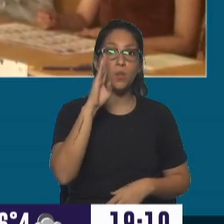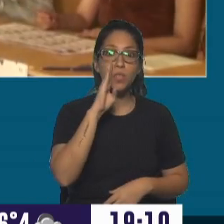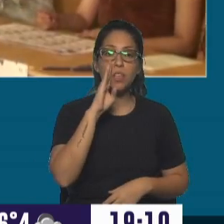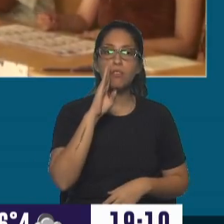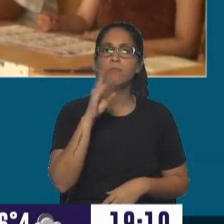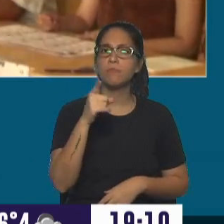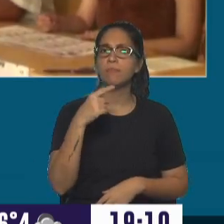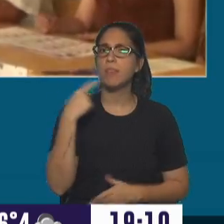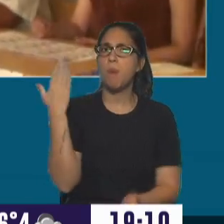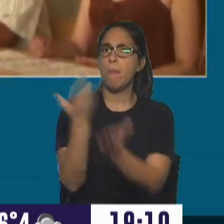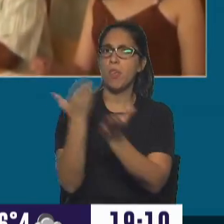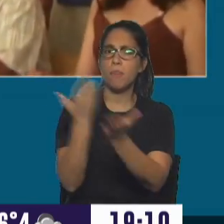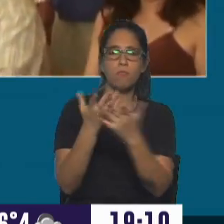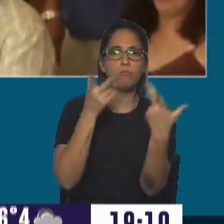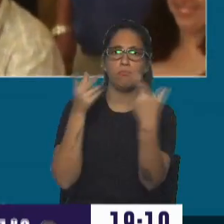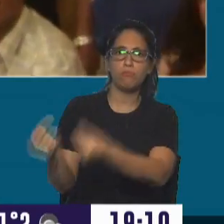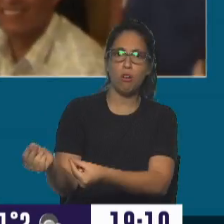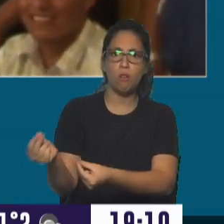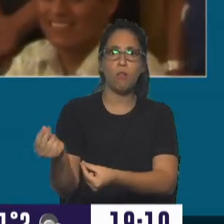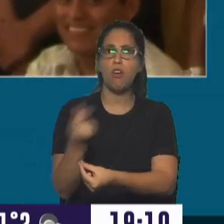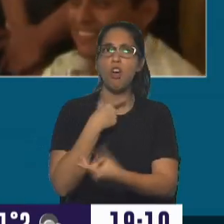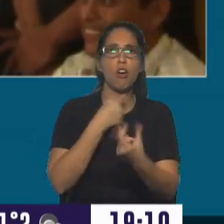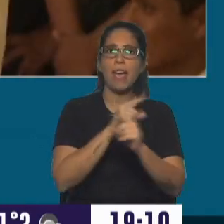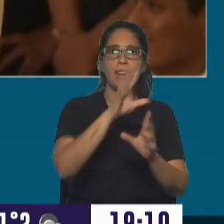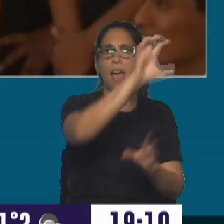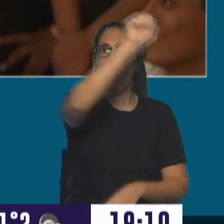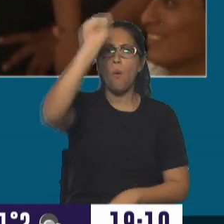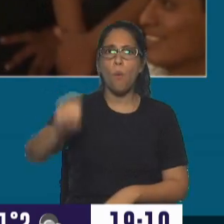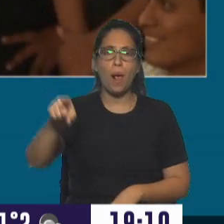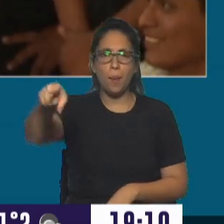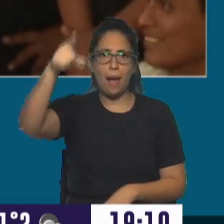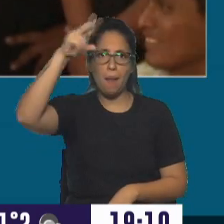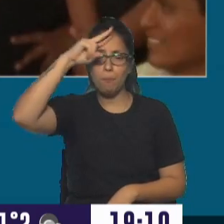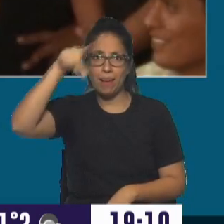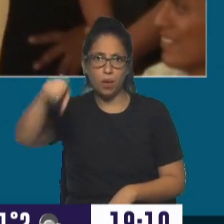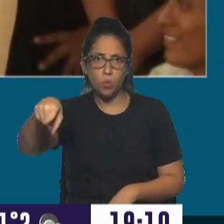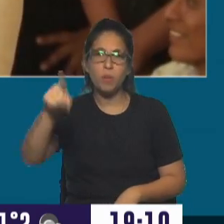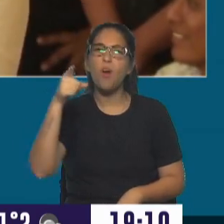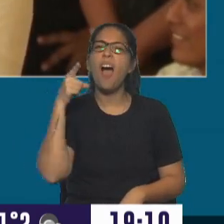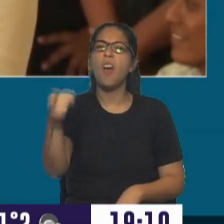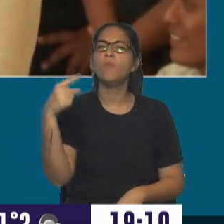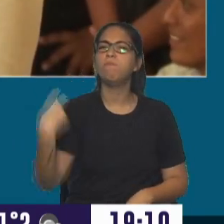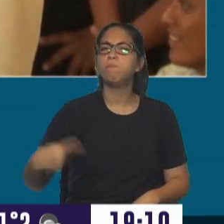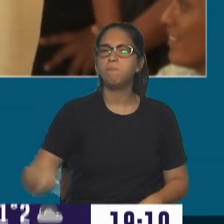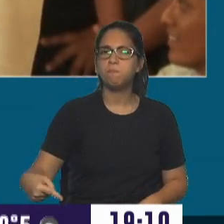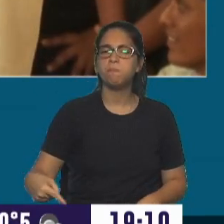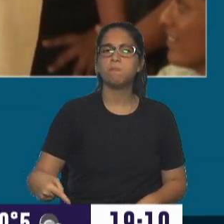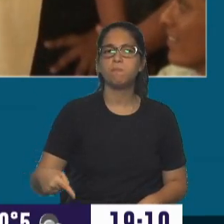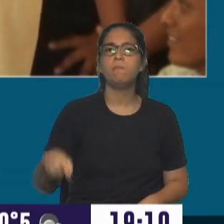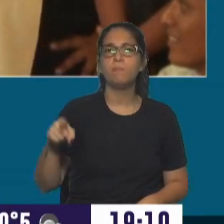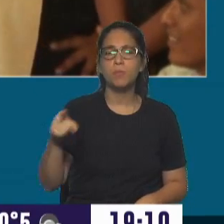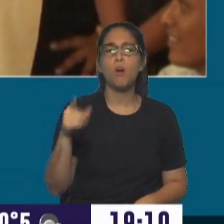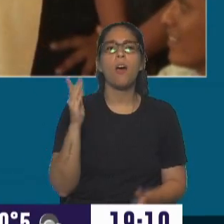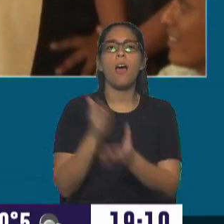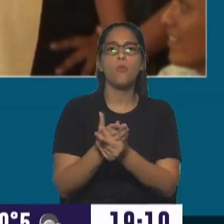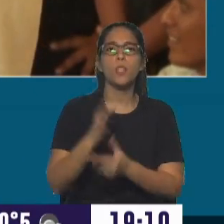los pedidos que venía haciendo para no ser extraditado justamente. A ver, ¿de qué está acusado? Bueno, como lo decías, es en el marco de la